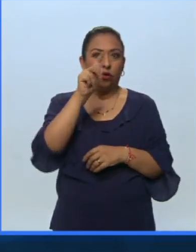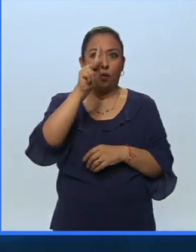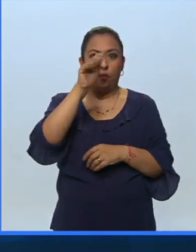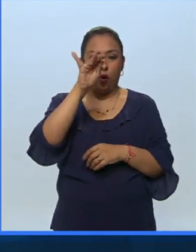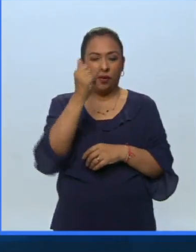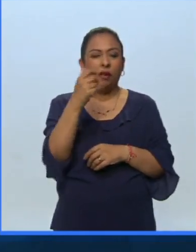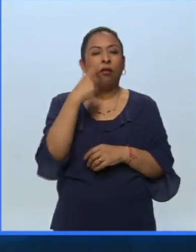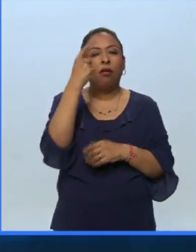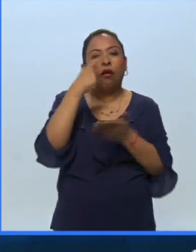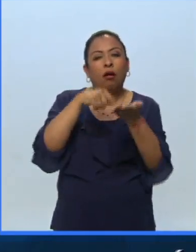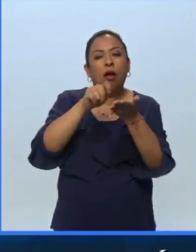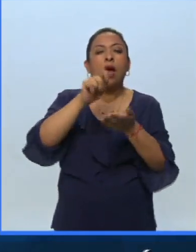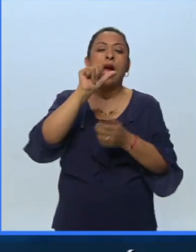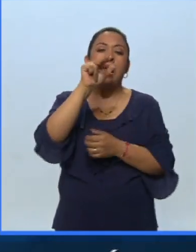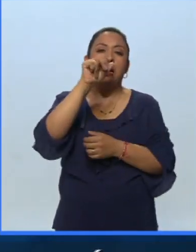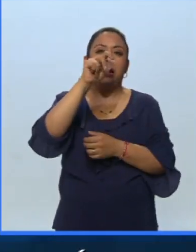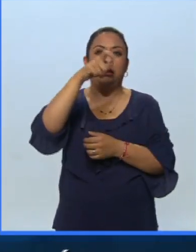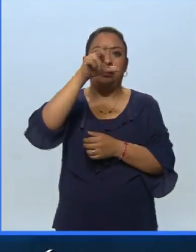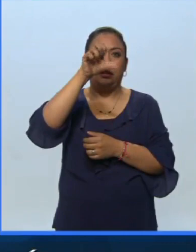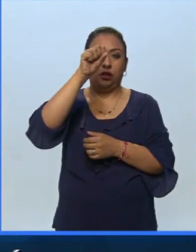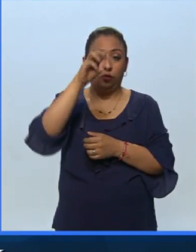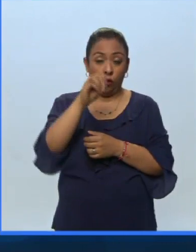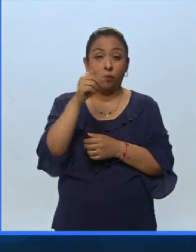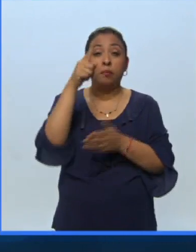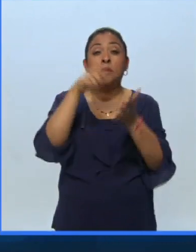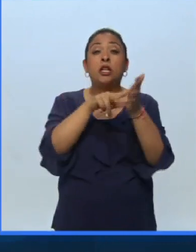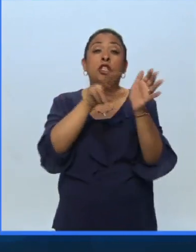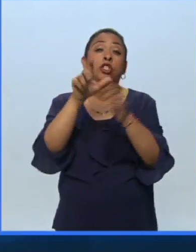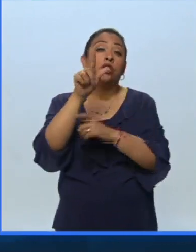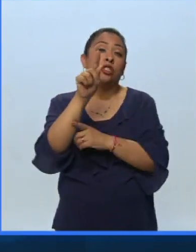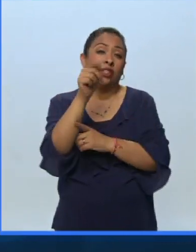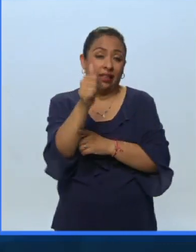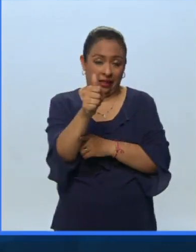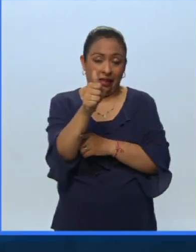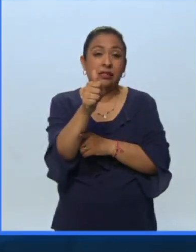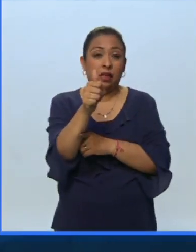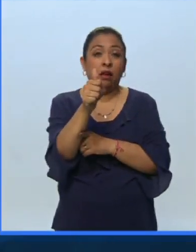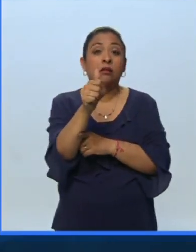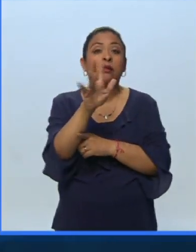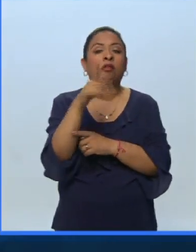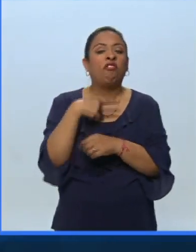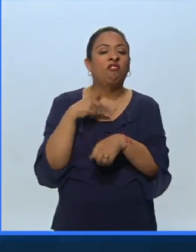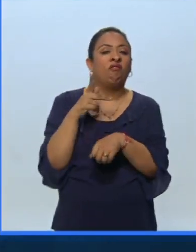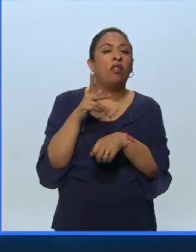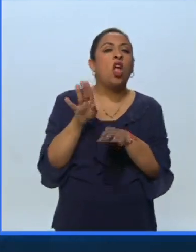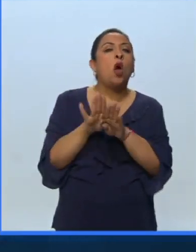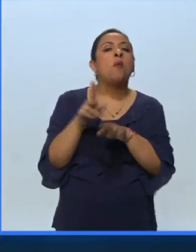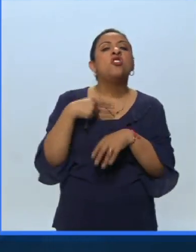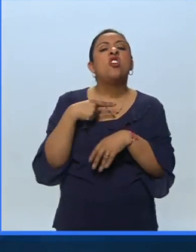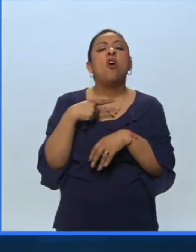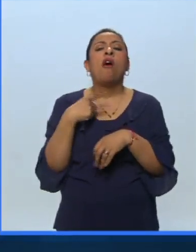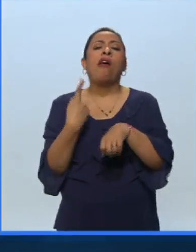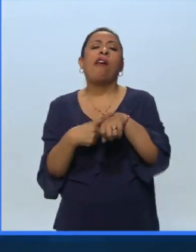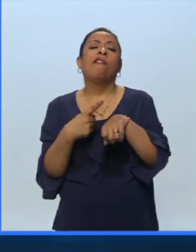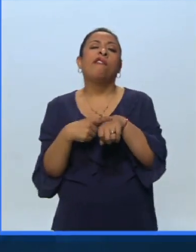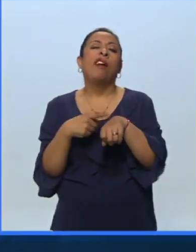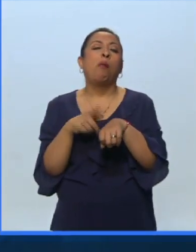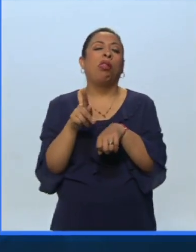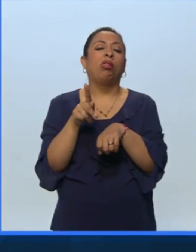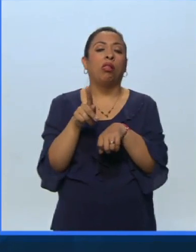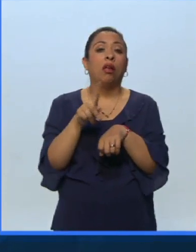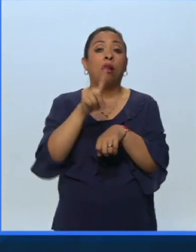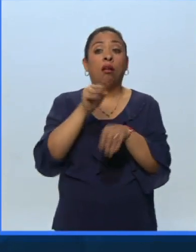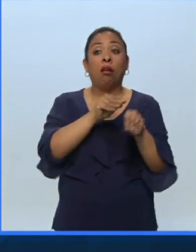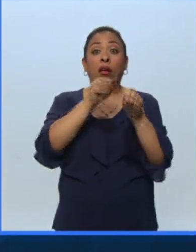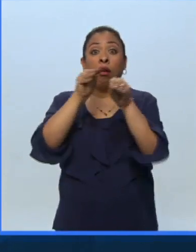teórico del anarquismo en 1876 se hizo pasar por enfermo y en su traslado al sector médico